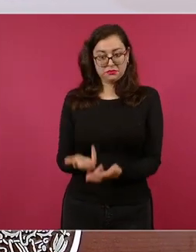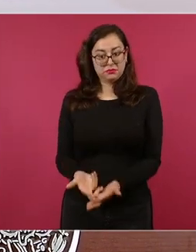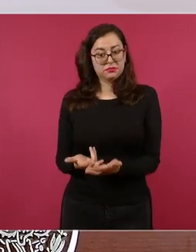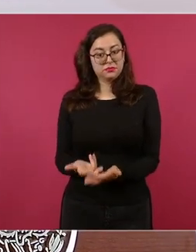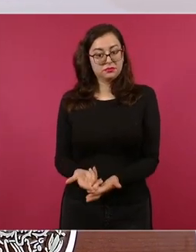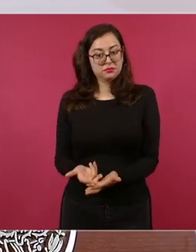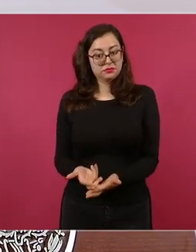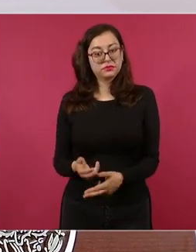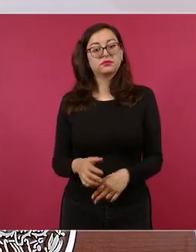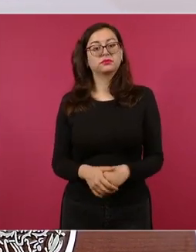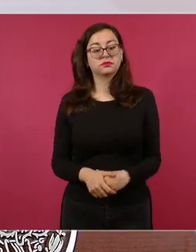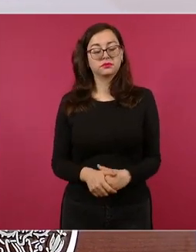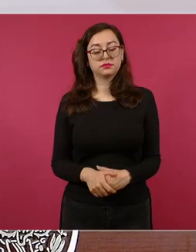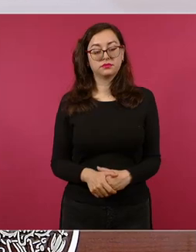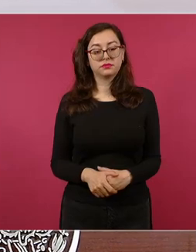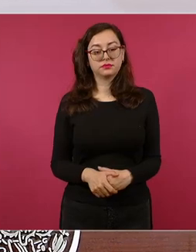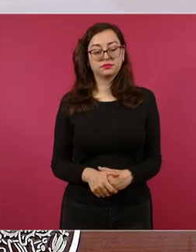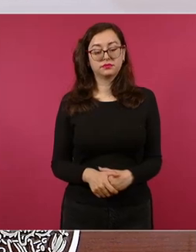mucho porque